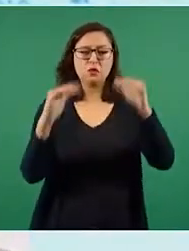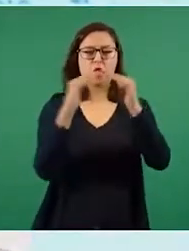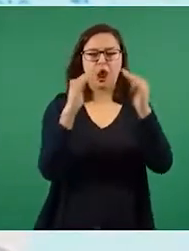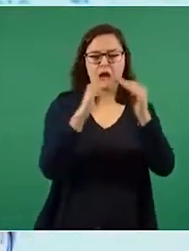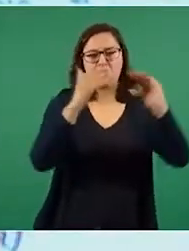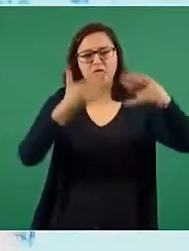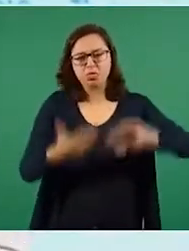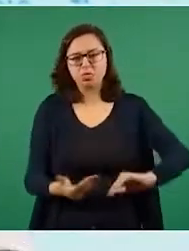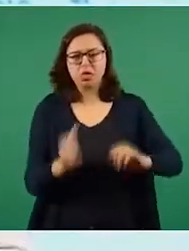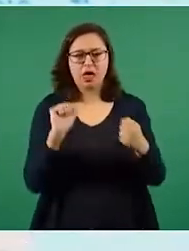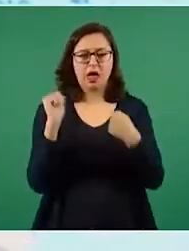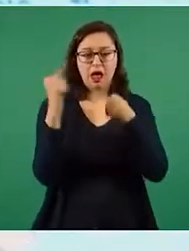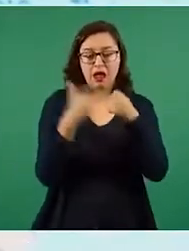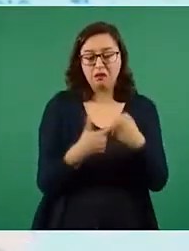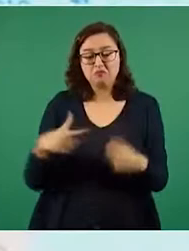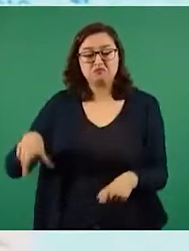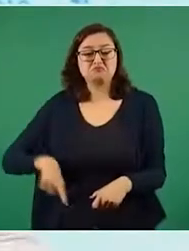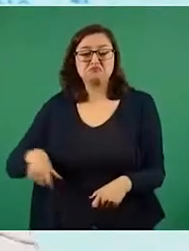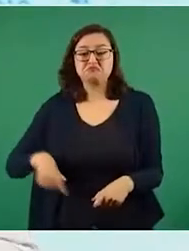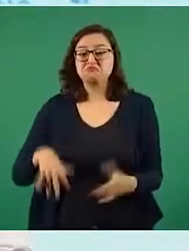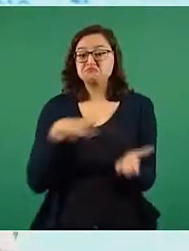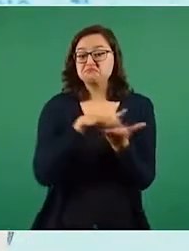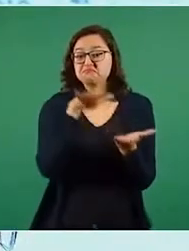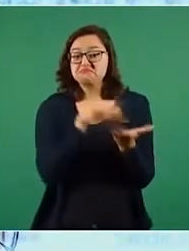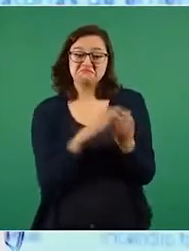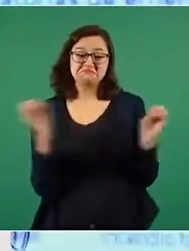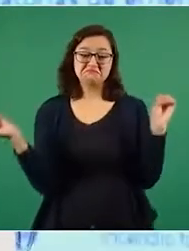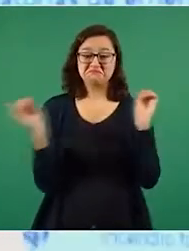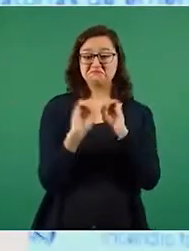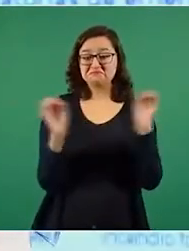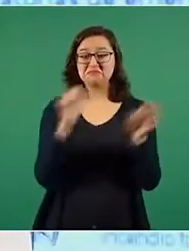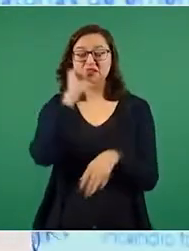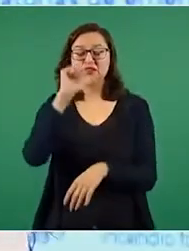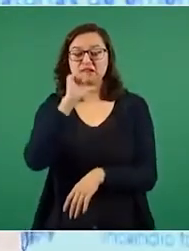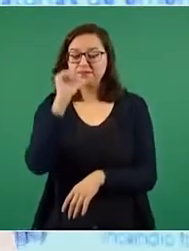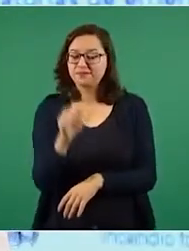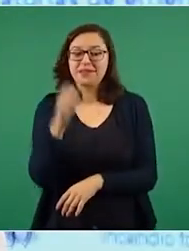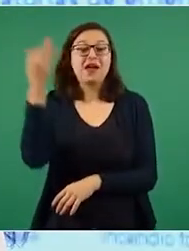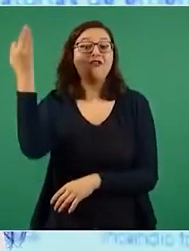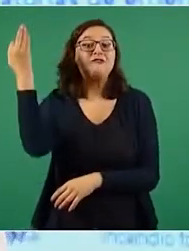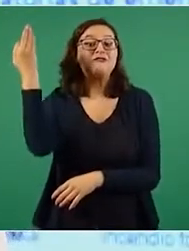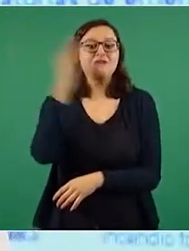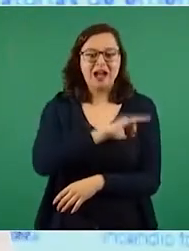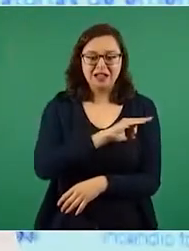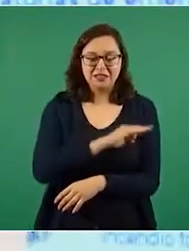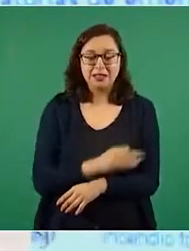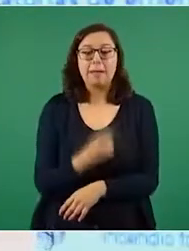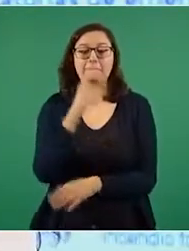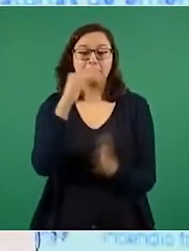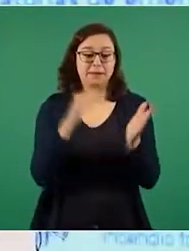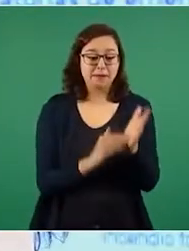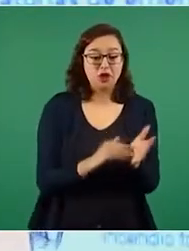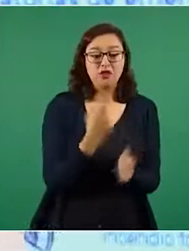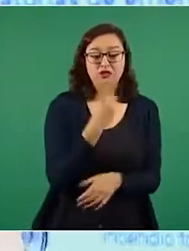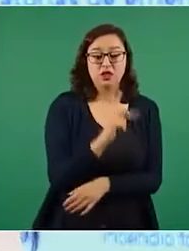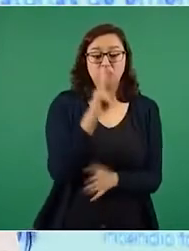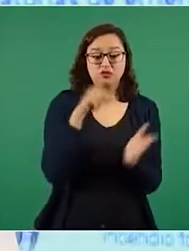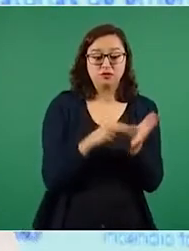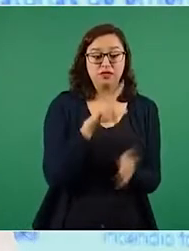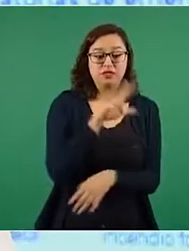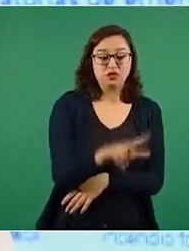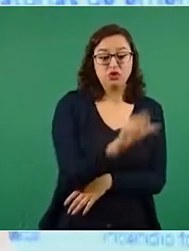información es falsa. Del primero de diciembre de 2018 al 31 de junio del 2021